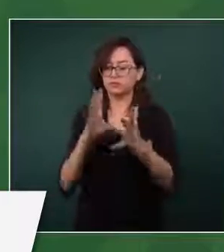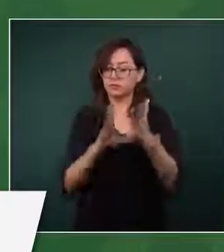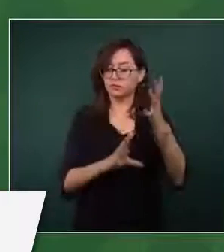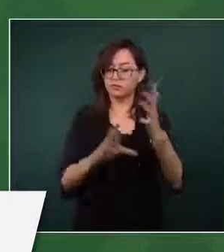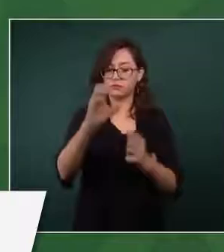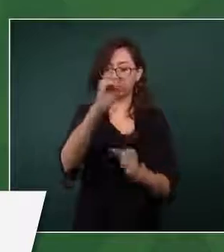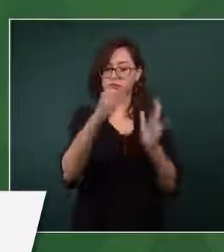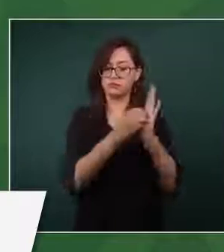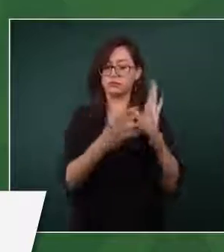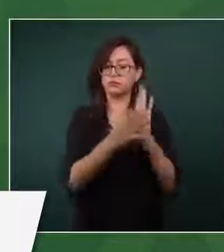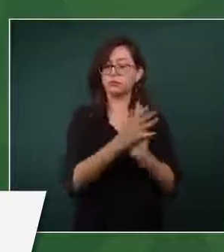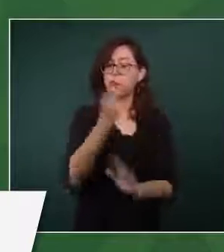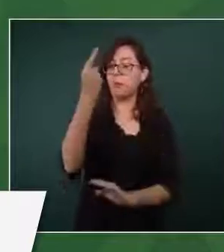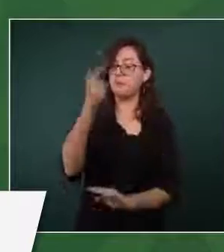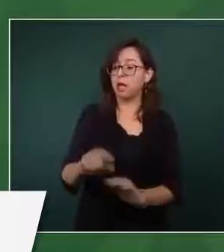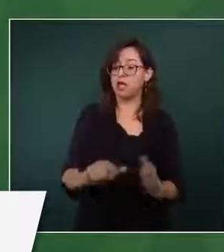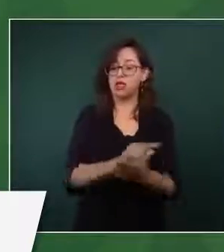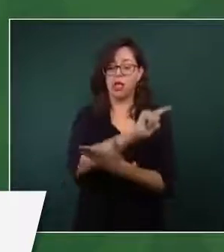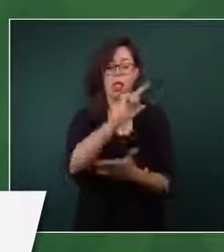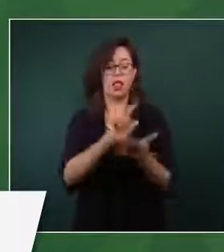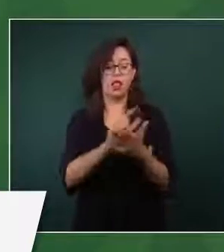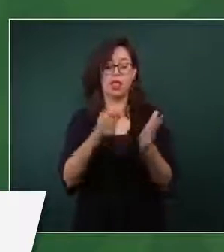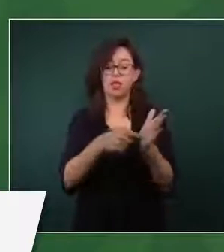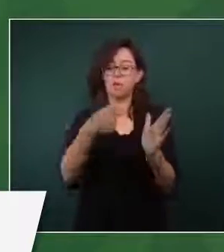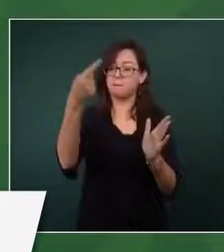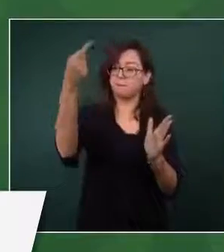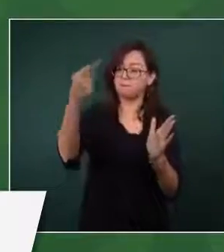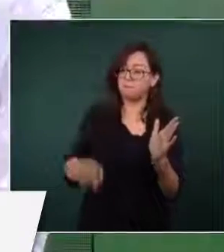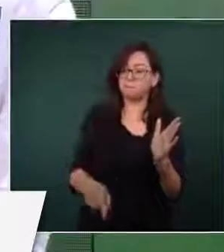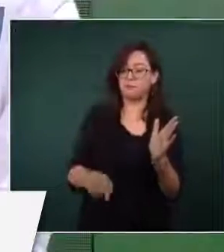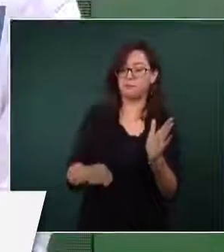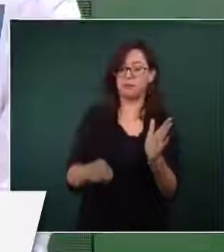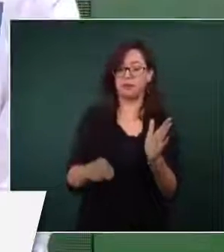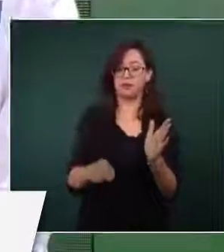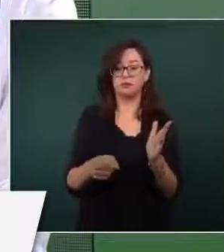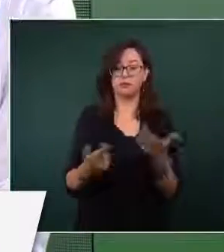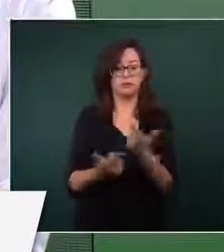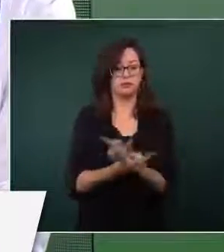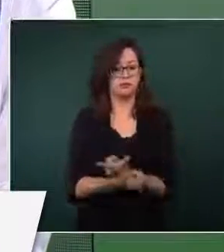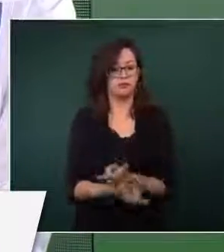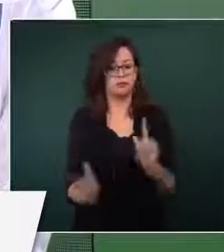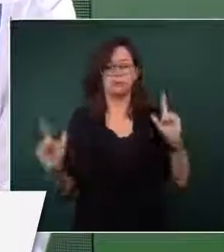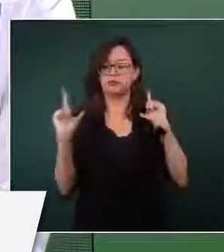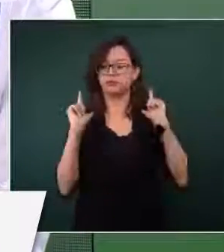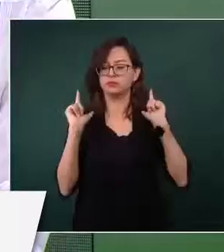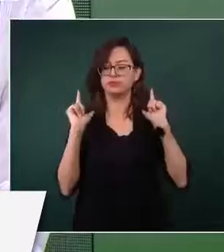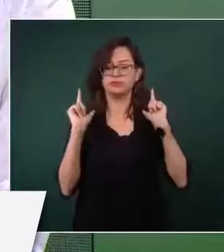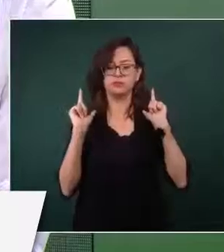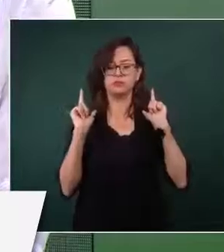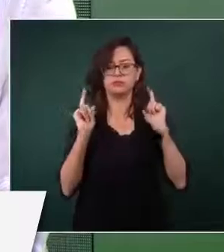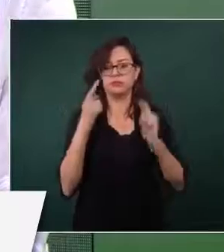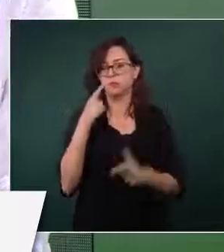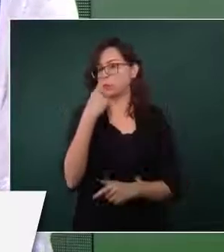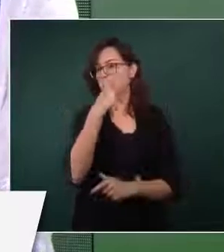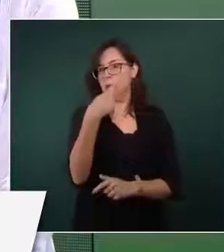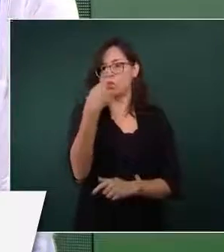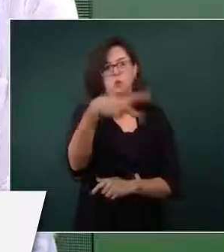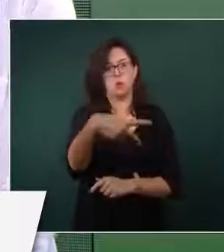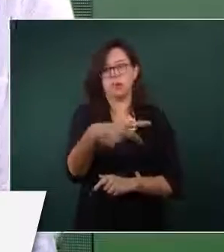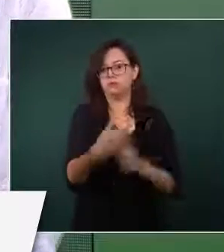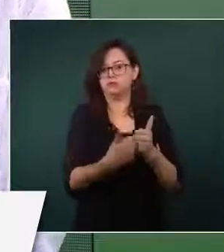Constitución, con las leyes, que son libres, son soberanos y